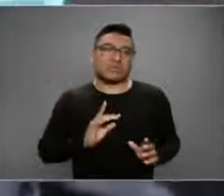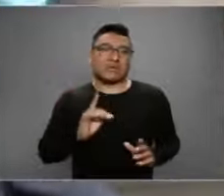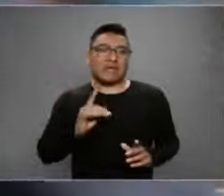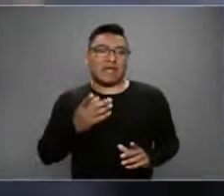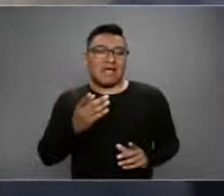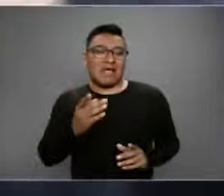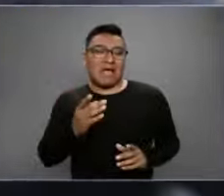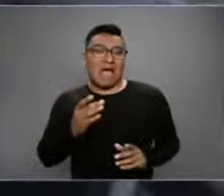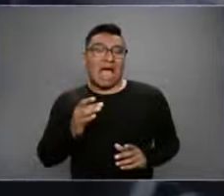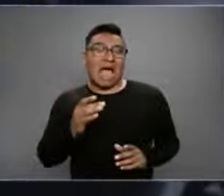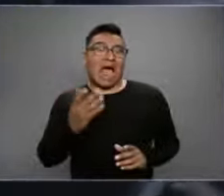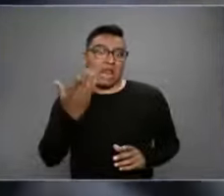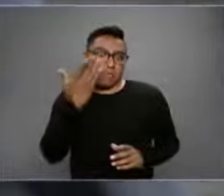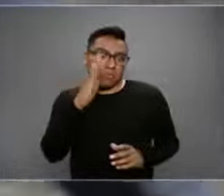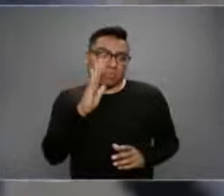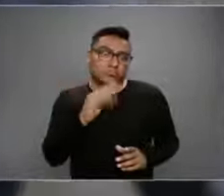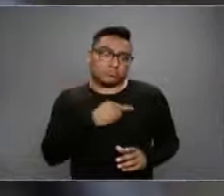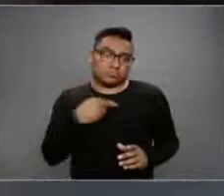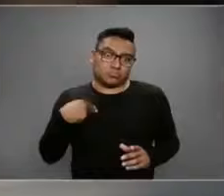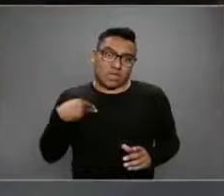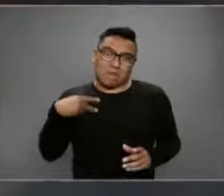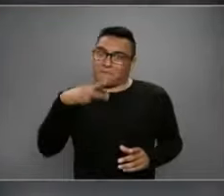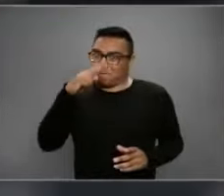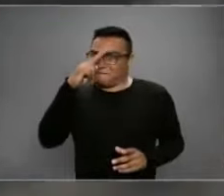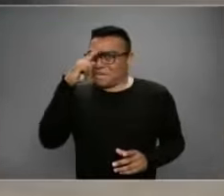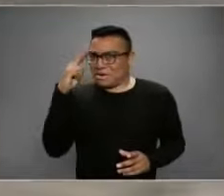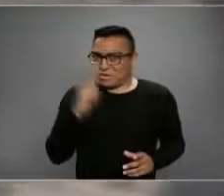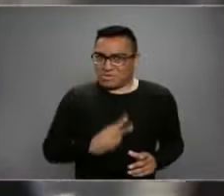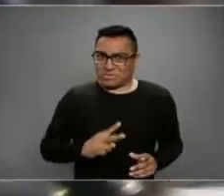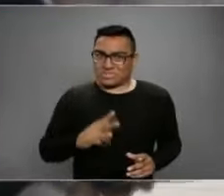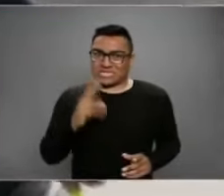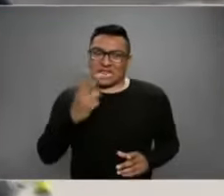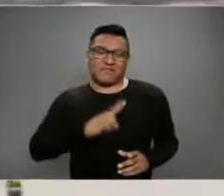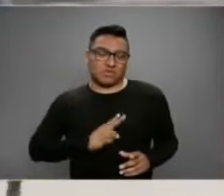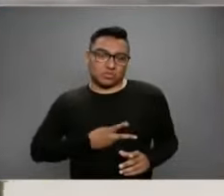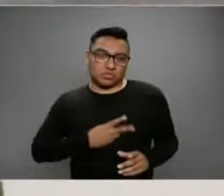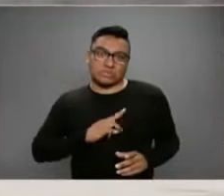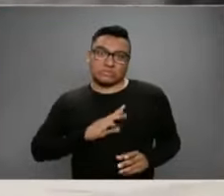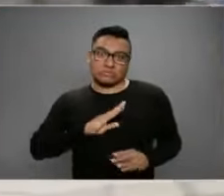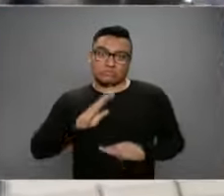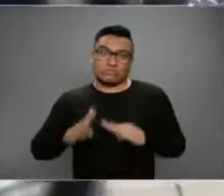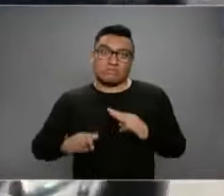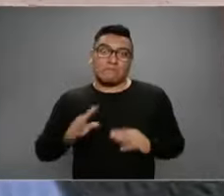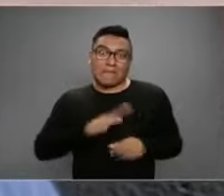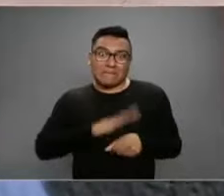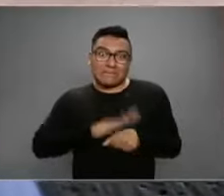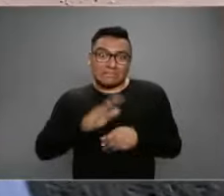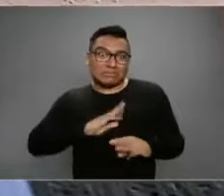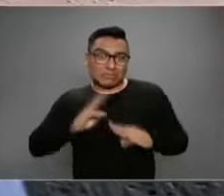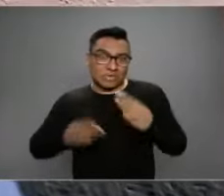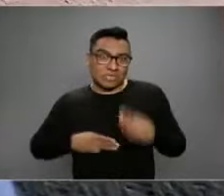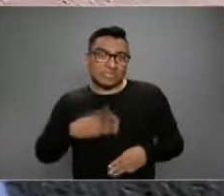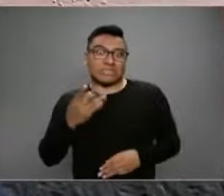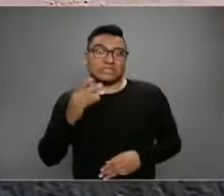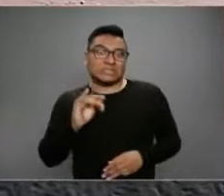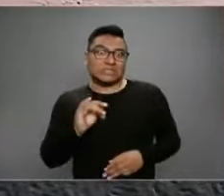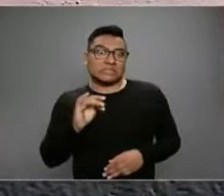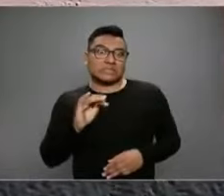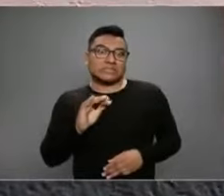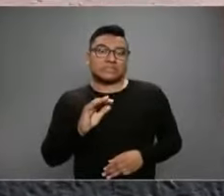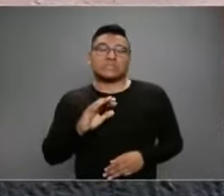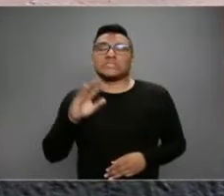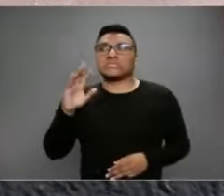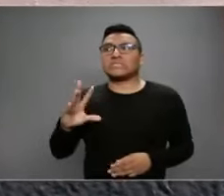estar mucho peor de lo que estamos. Si el virus fuera más letal. Si el virus fuera más letal, exactamente. Lo que es es que es muy contagioso.